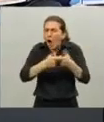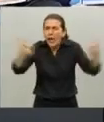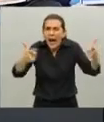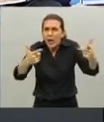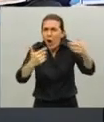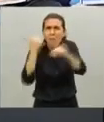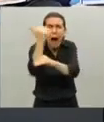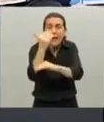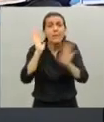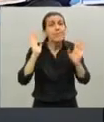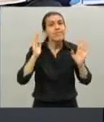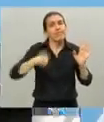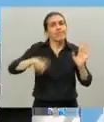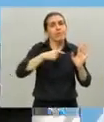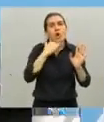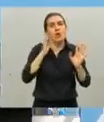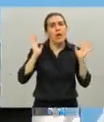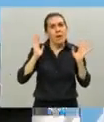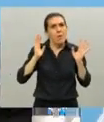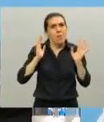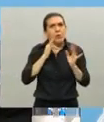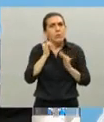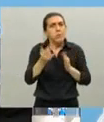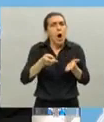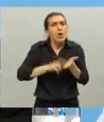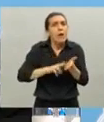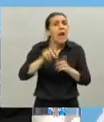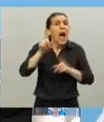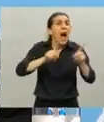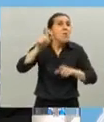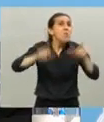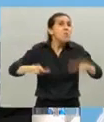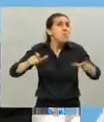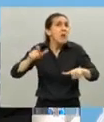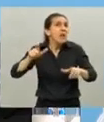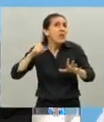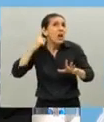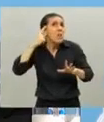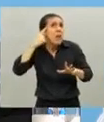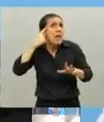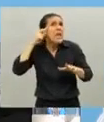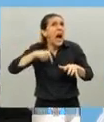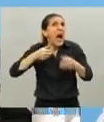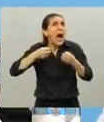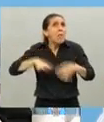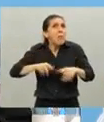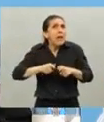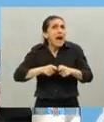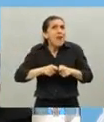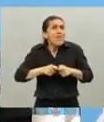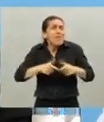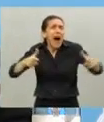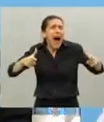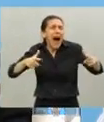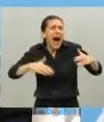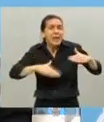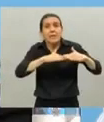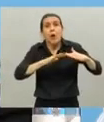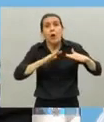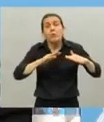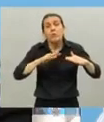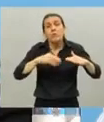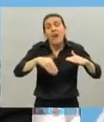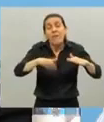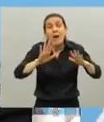sabemos eso vuelvo a repetirlo algunos piensan que este puede ser el comienzo del pico algunos piensan que no lo que